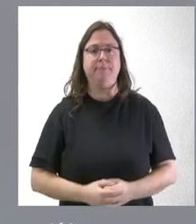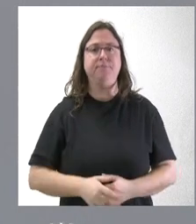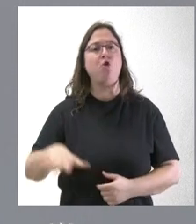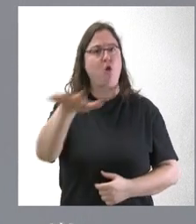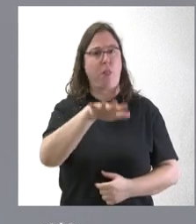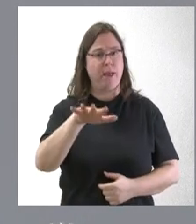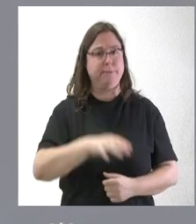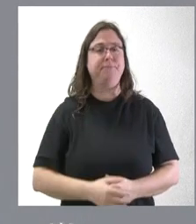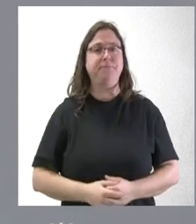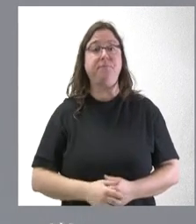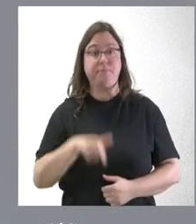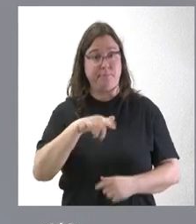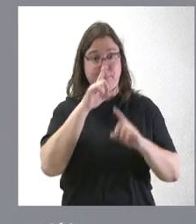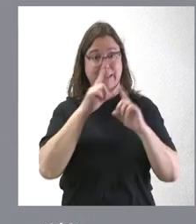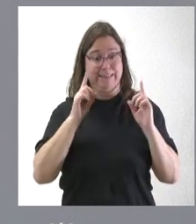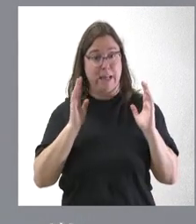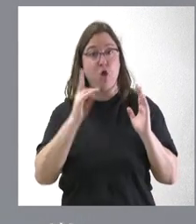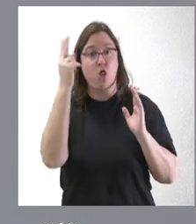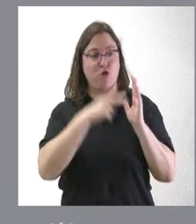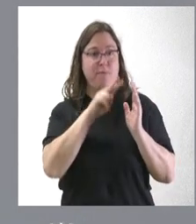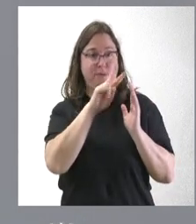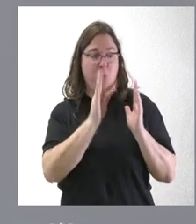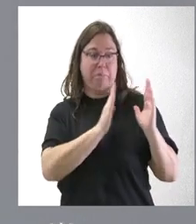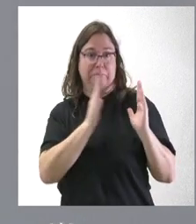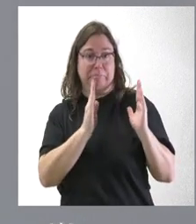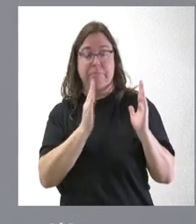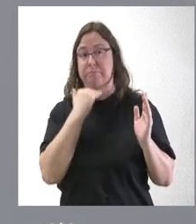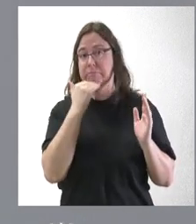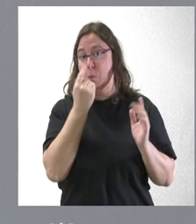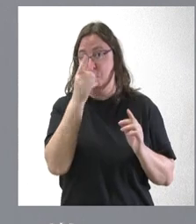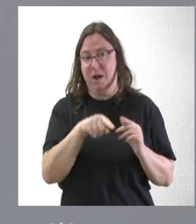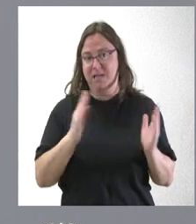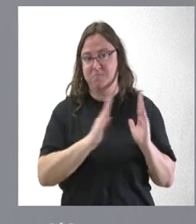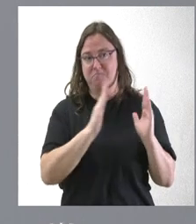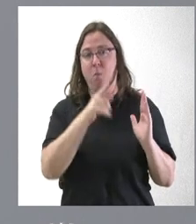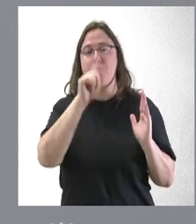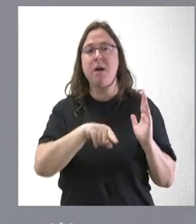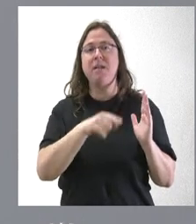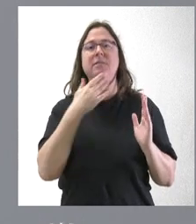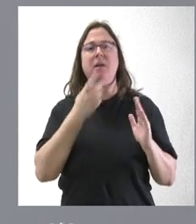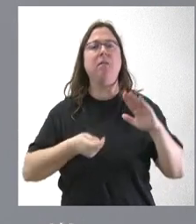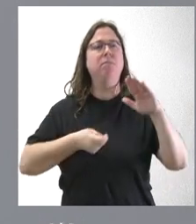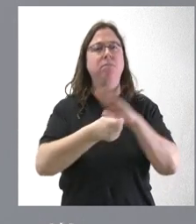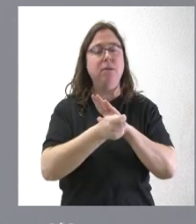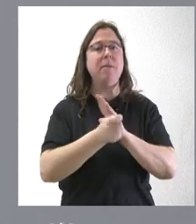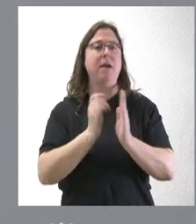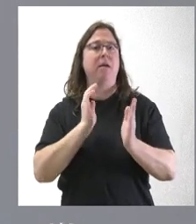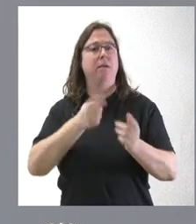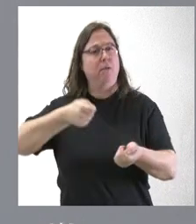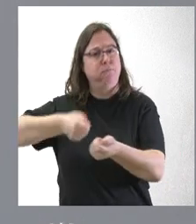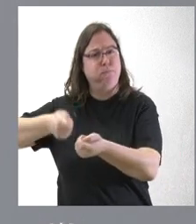ellas. En lo que va de año, 2024 y, por tanto, en apenas un mes, habremos destinados a tratamientos